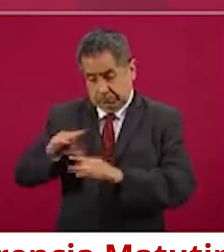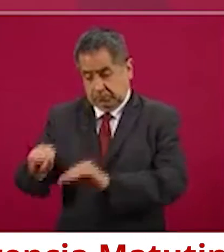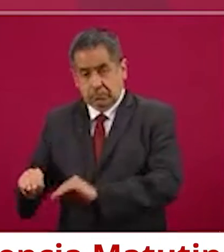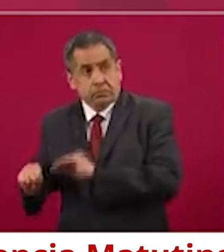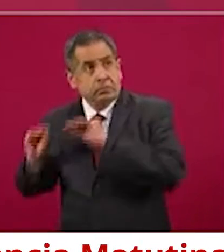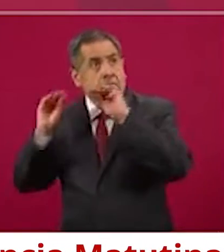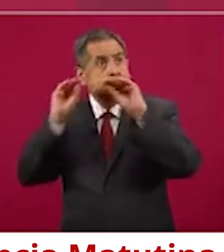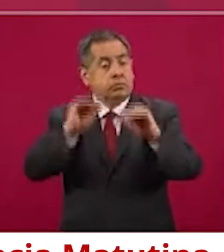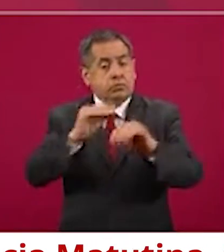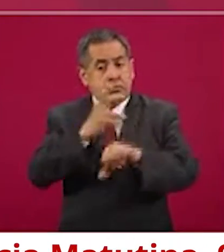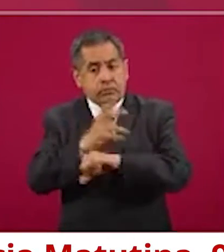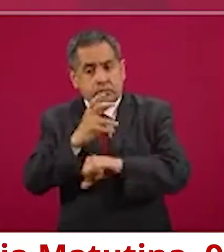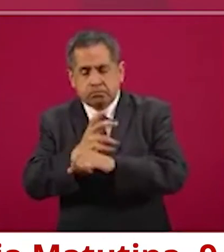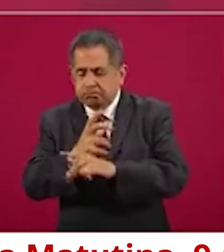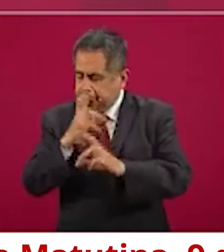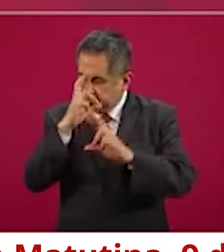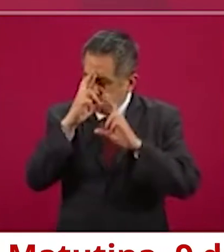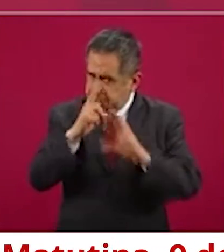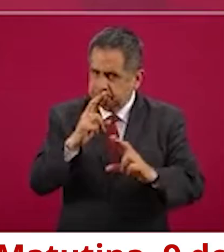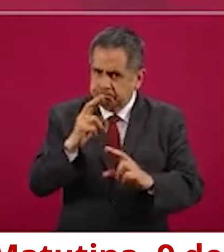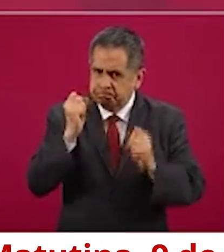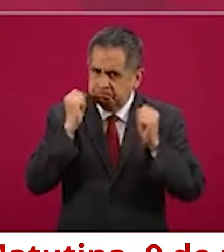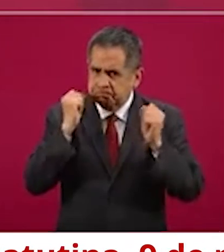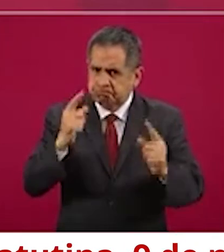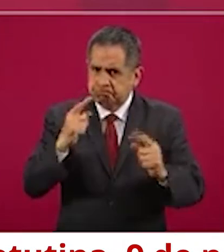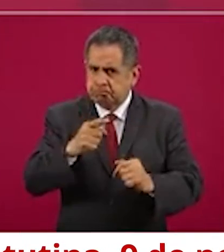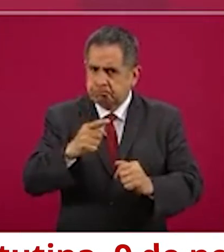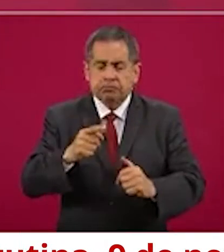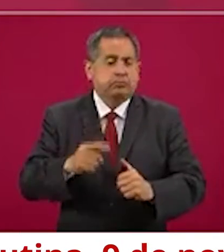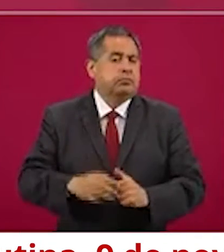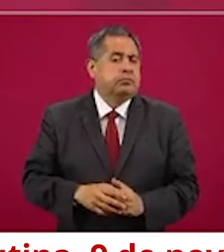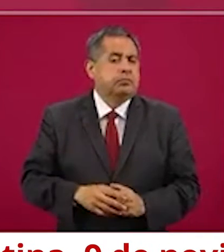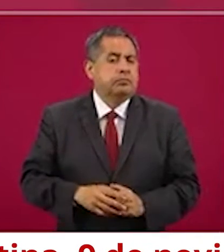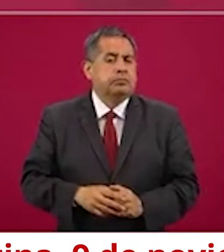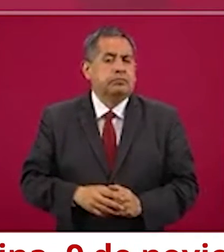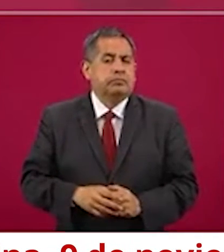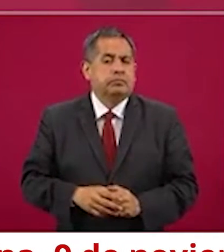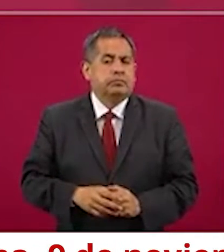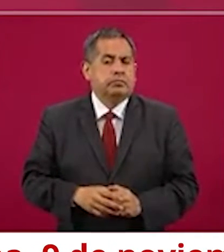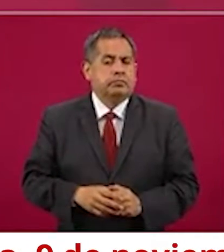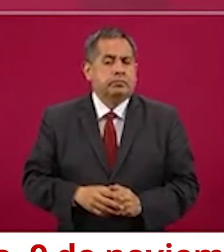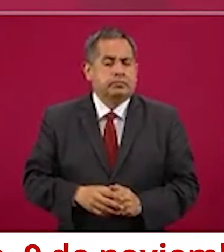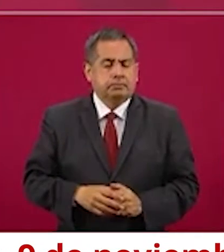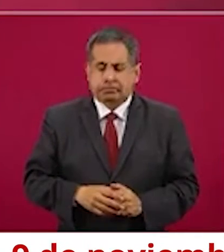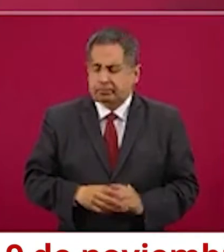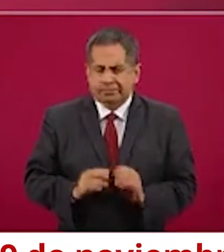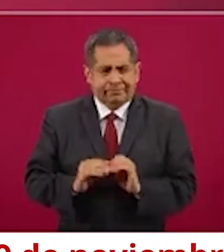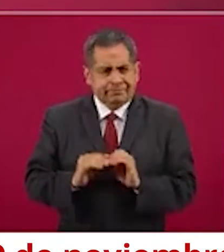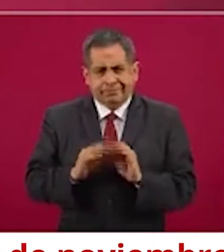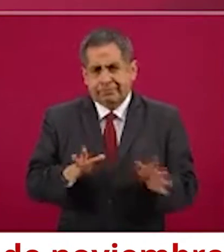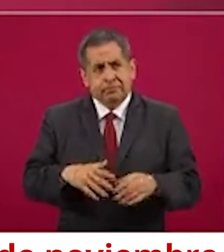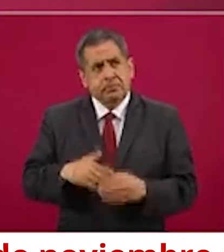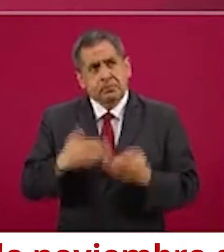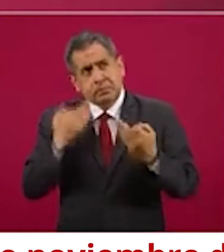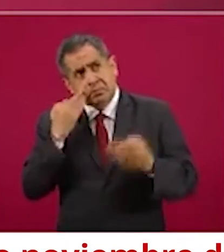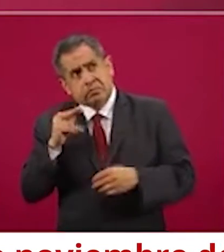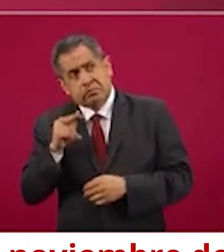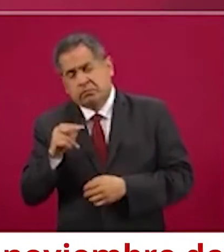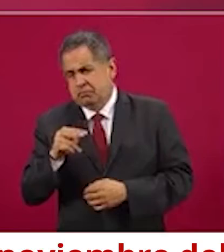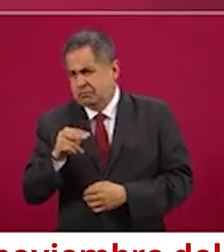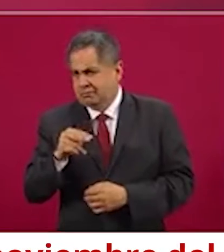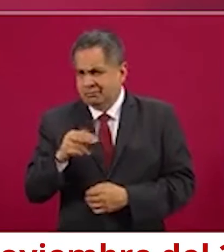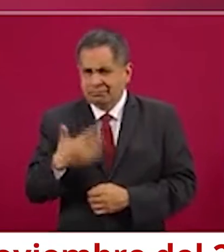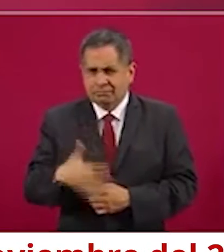Es evidente que